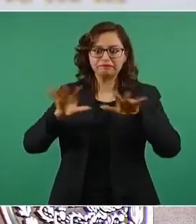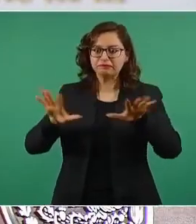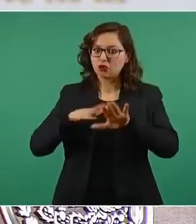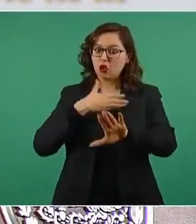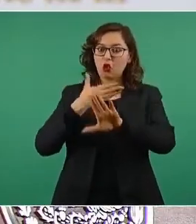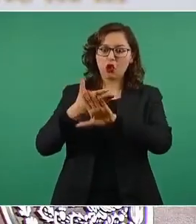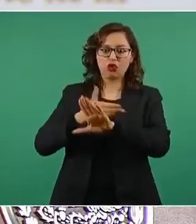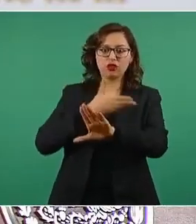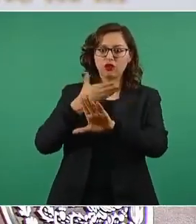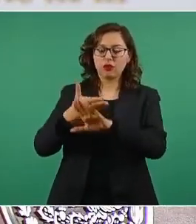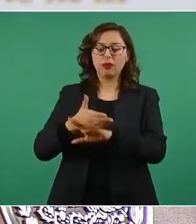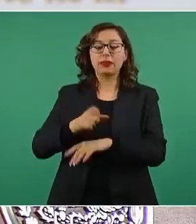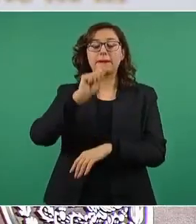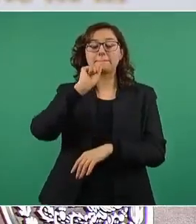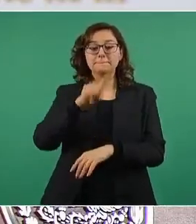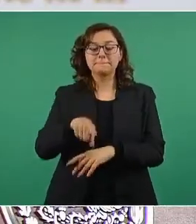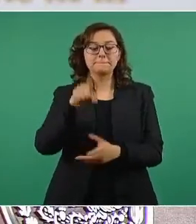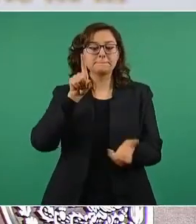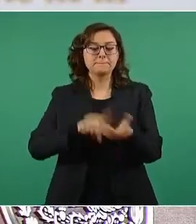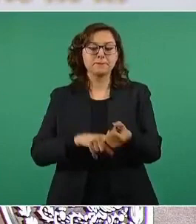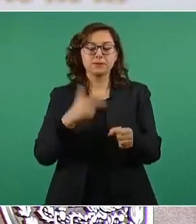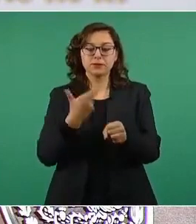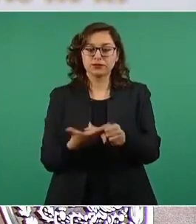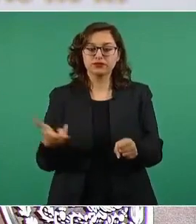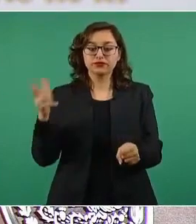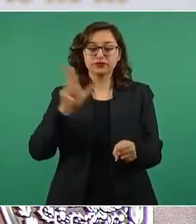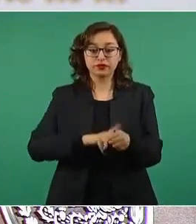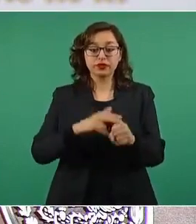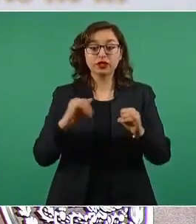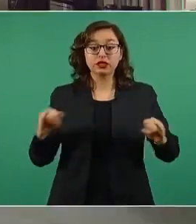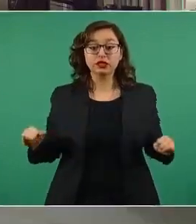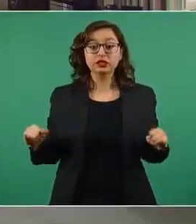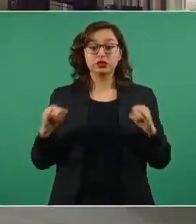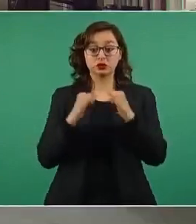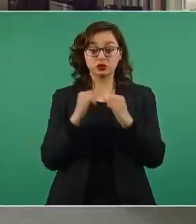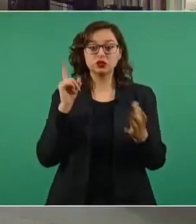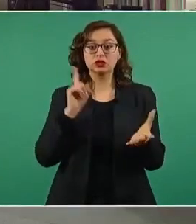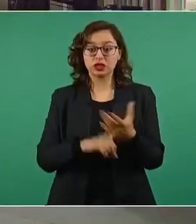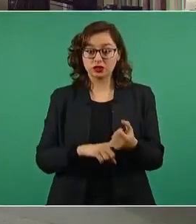hospitales, en las mismas instituciones de salud. Entonces,